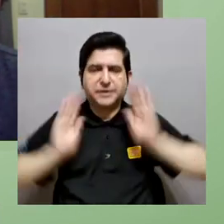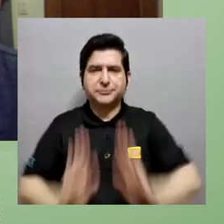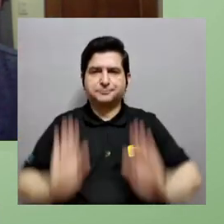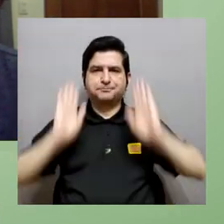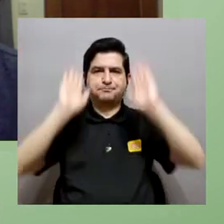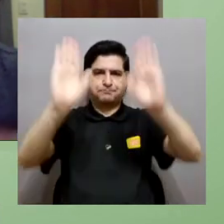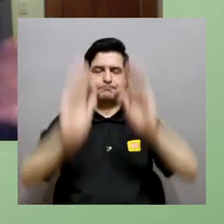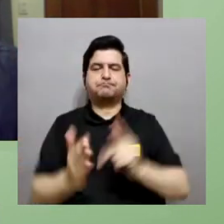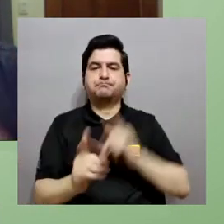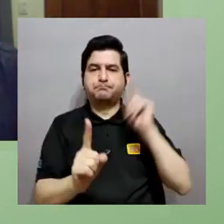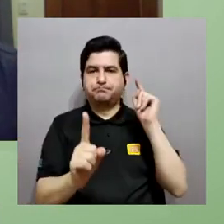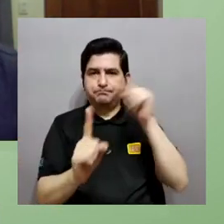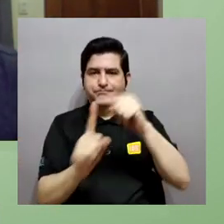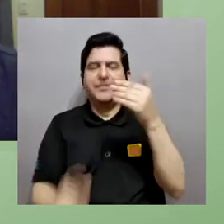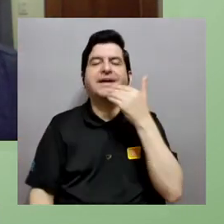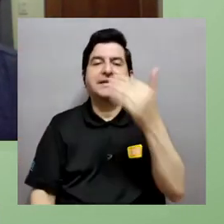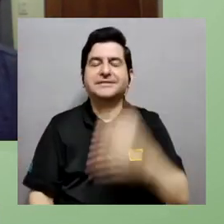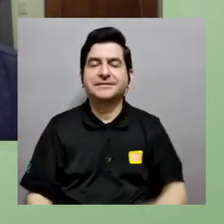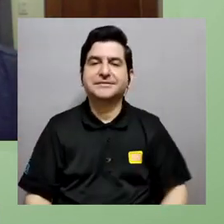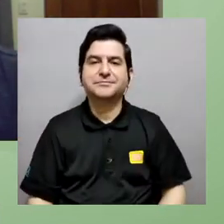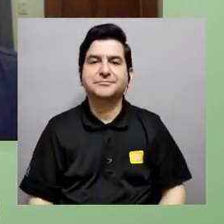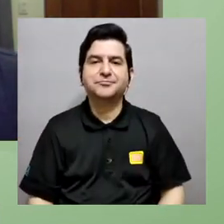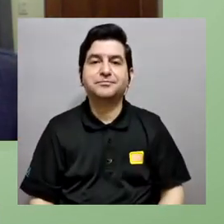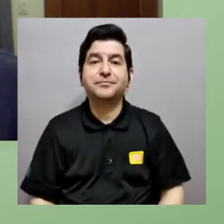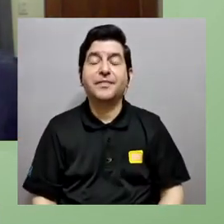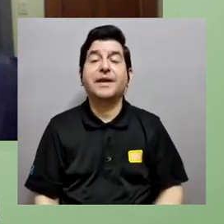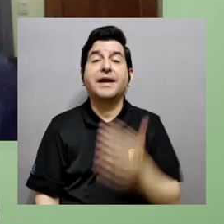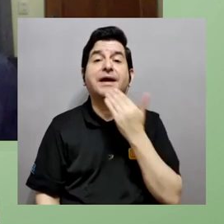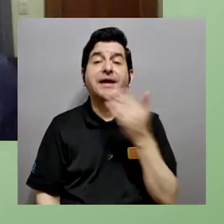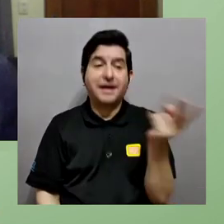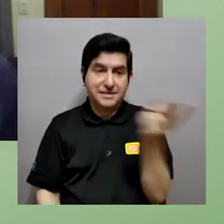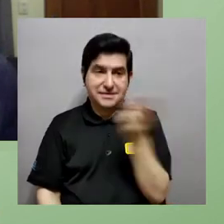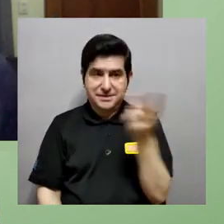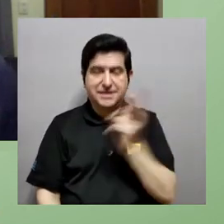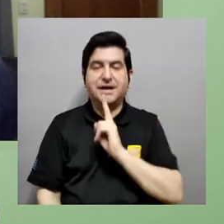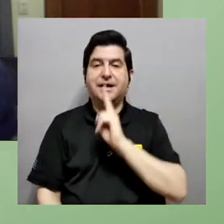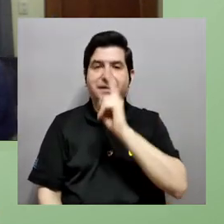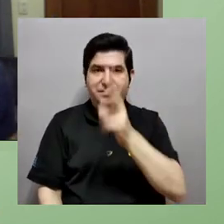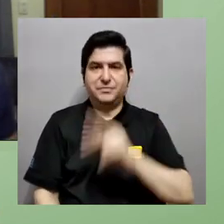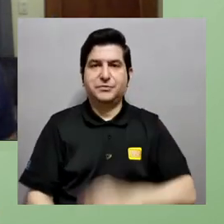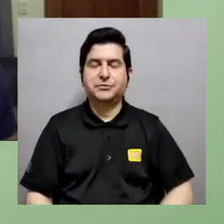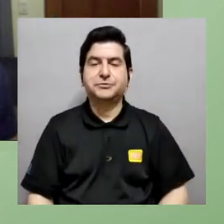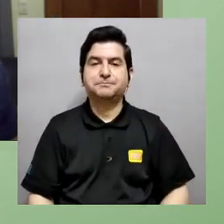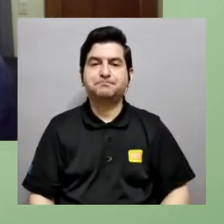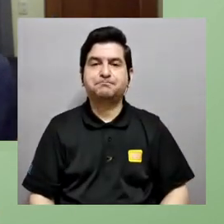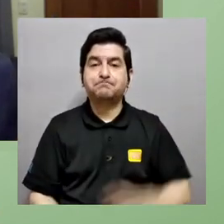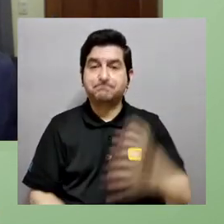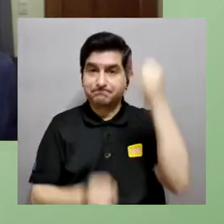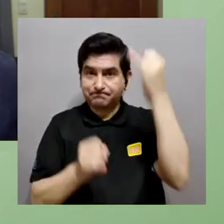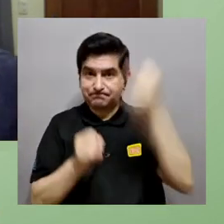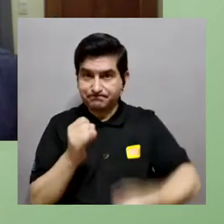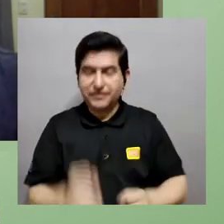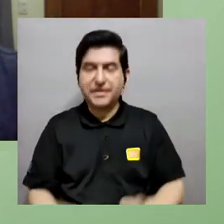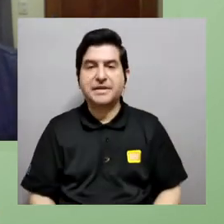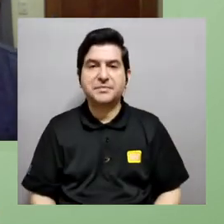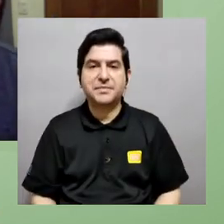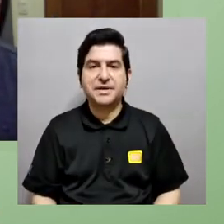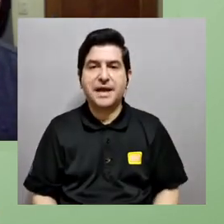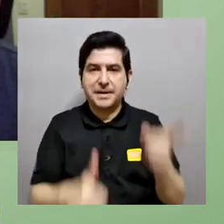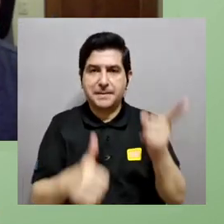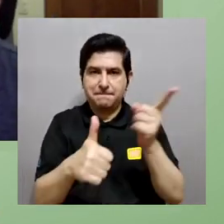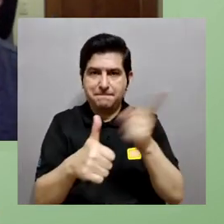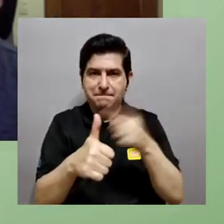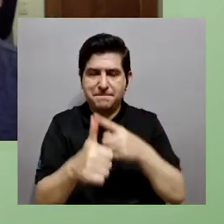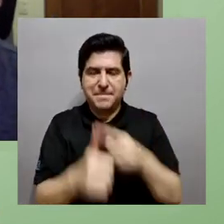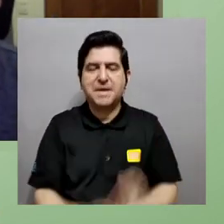con respecto a la ciencia y estos espacios están excelentes para este propósito muchas gracias gracias a ustedes de verdad